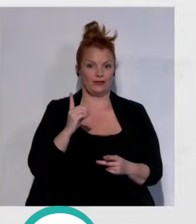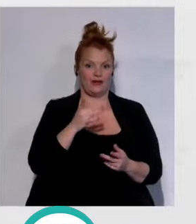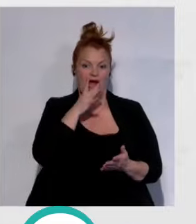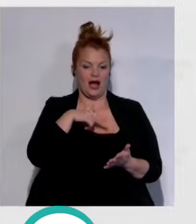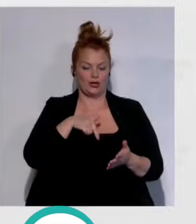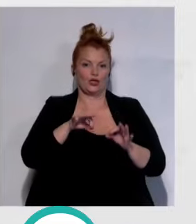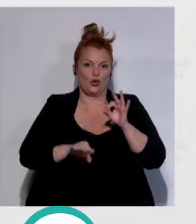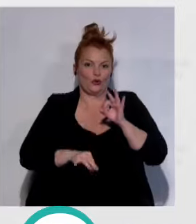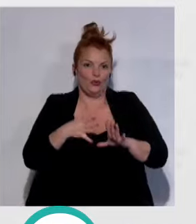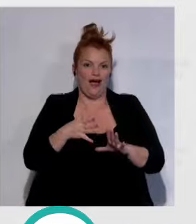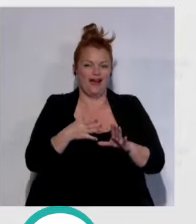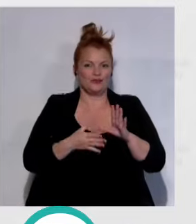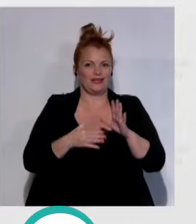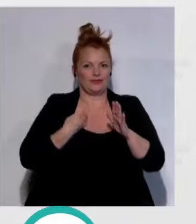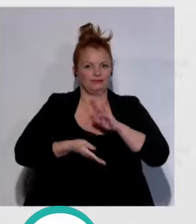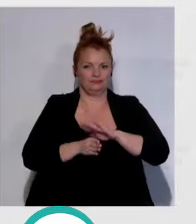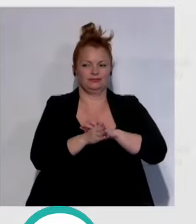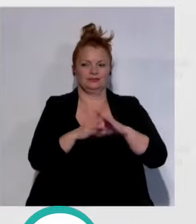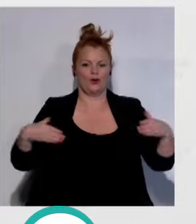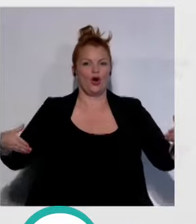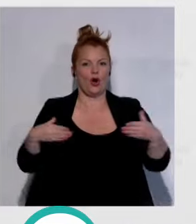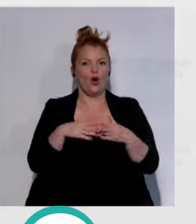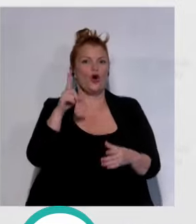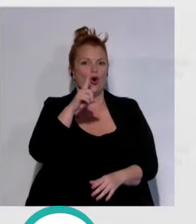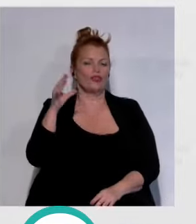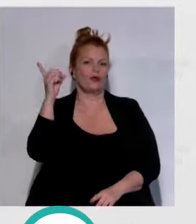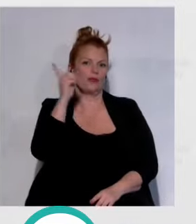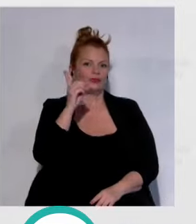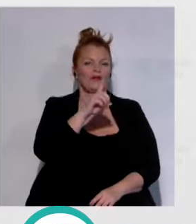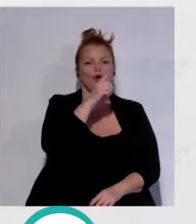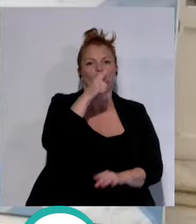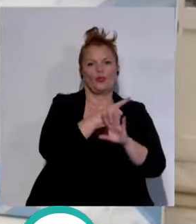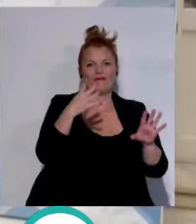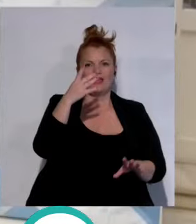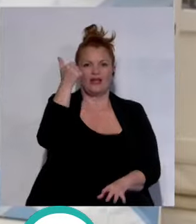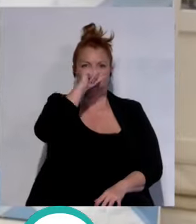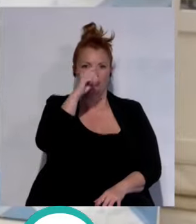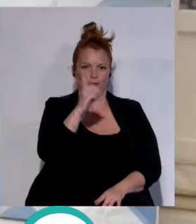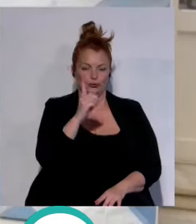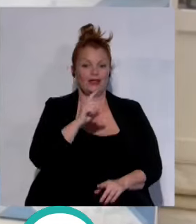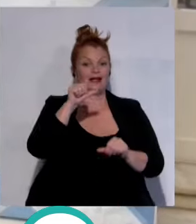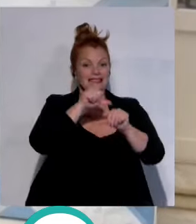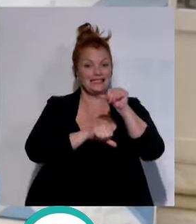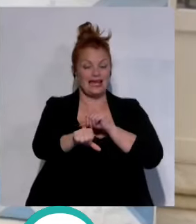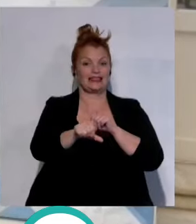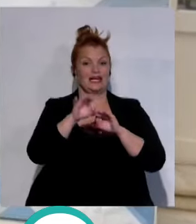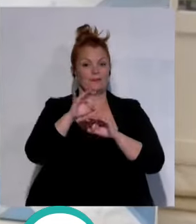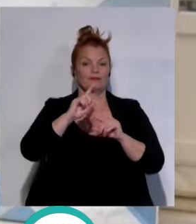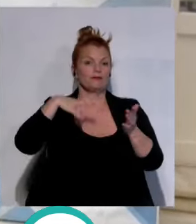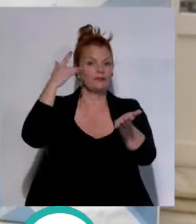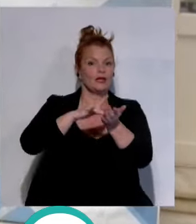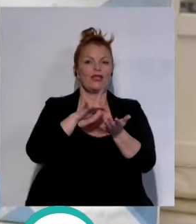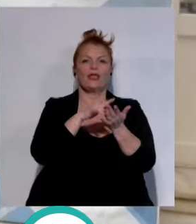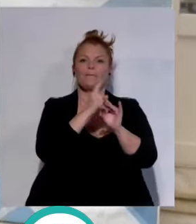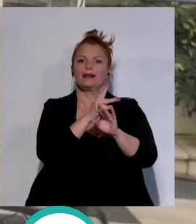de continuarlo yo en una corporación con 11 diputadas y 19 diputados. La siguiente convocatoria será el día 29